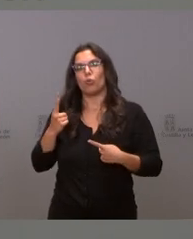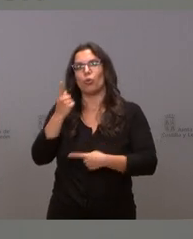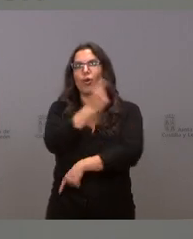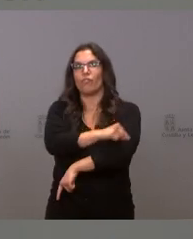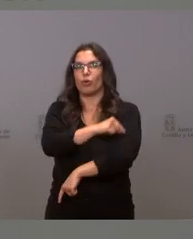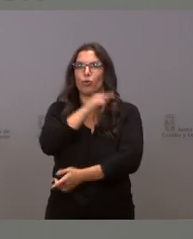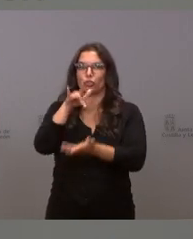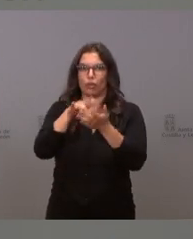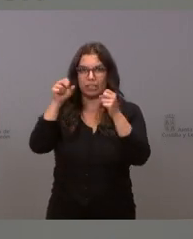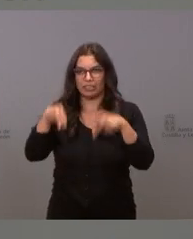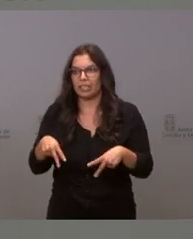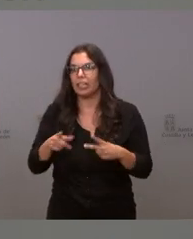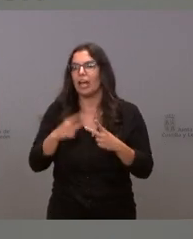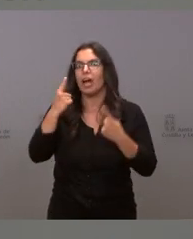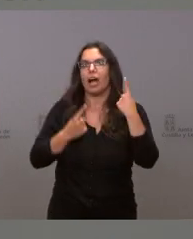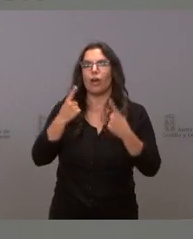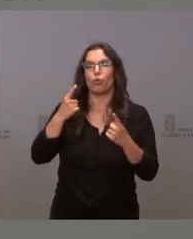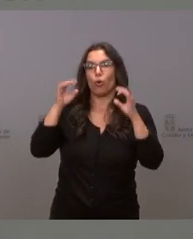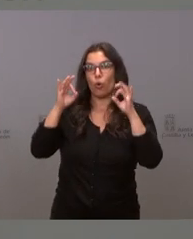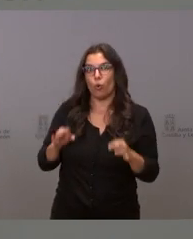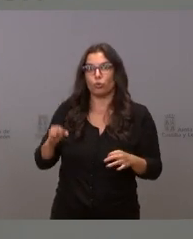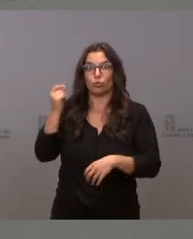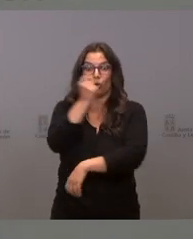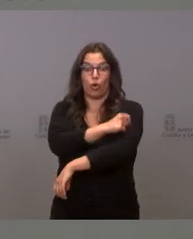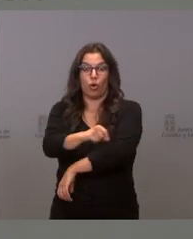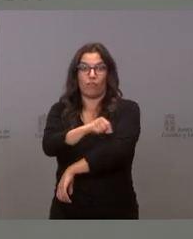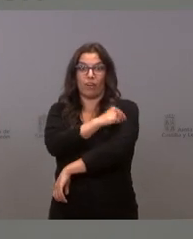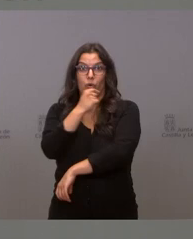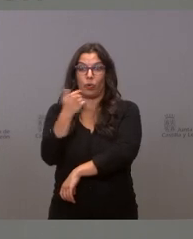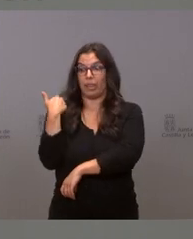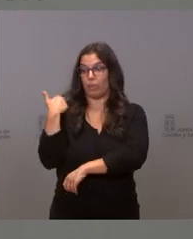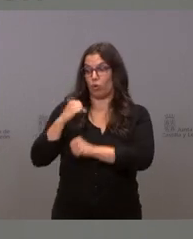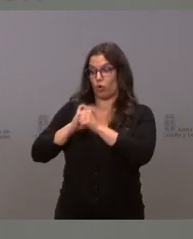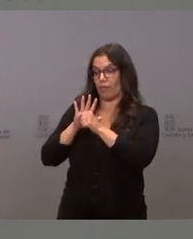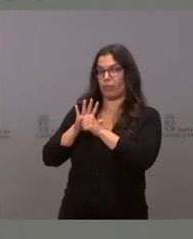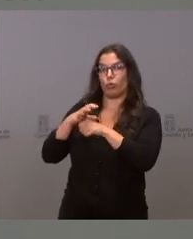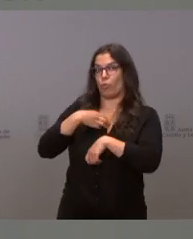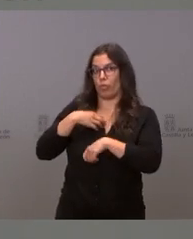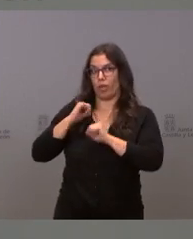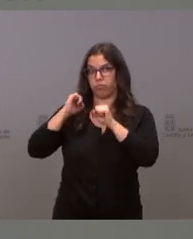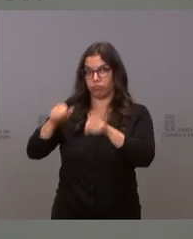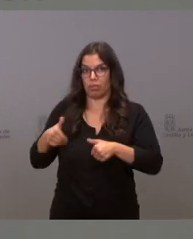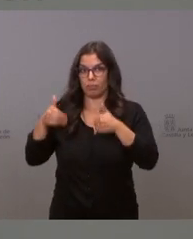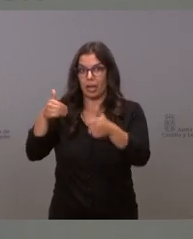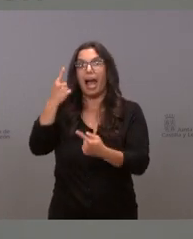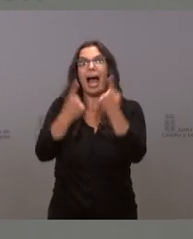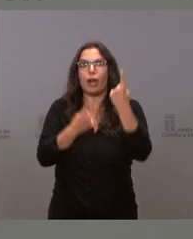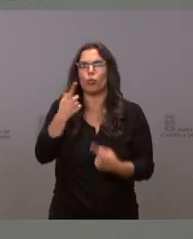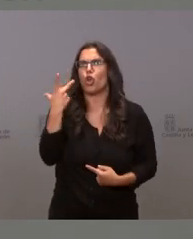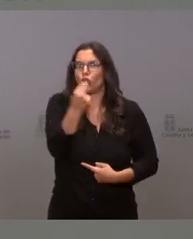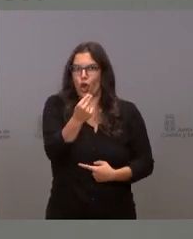la hora otros porque estuvieran infectados recientemente y no quisieron vacunarse puede que alguno se haya negado a vacunarse